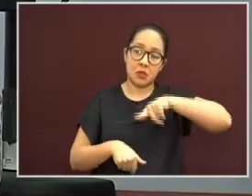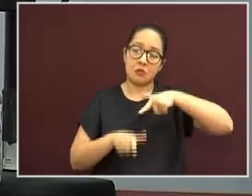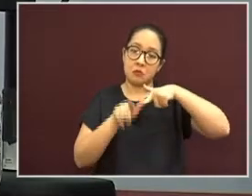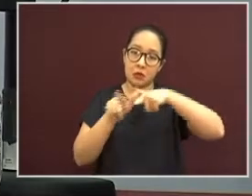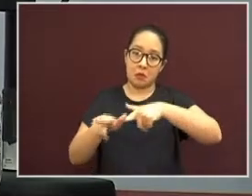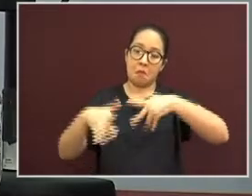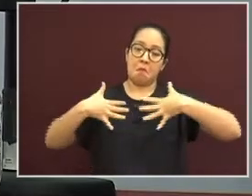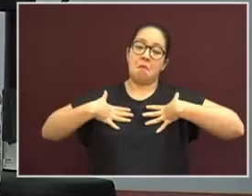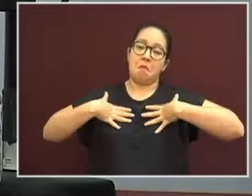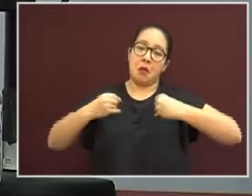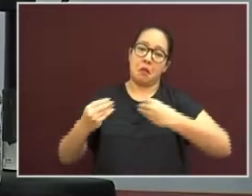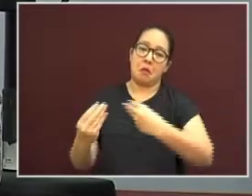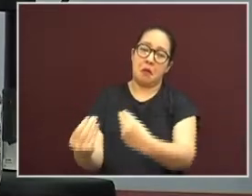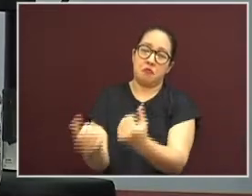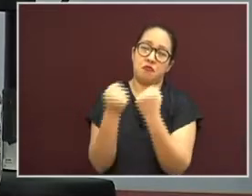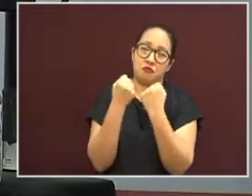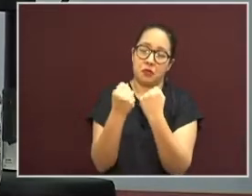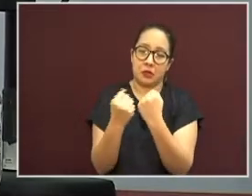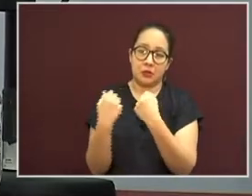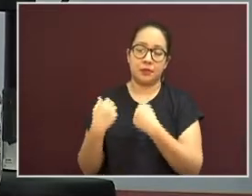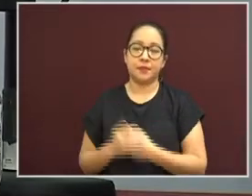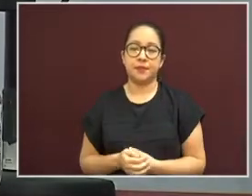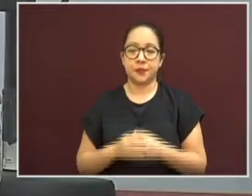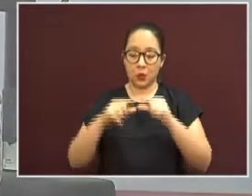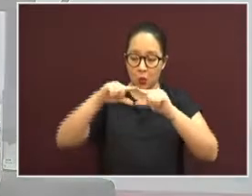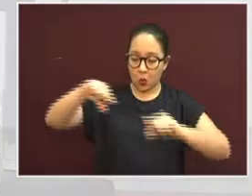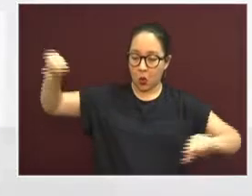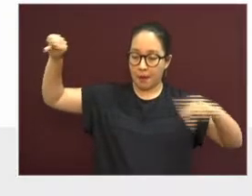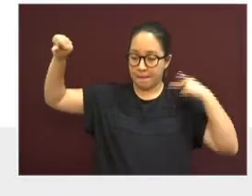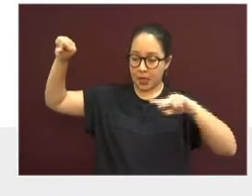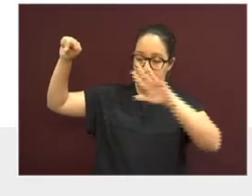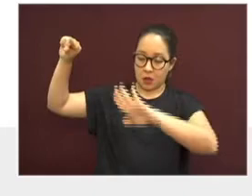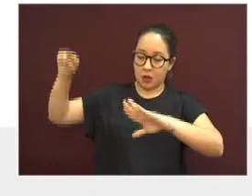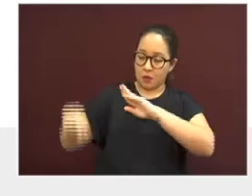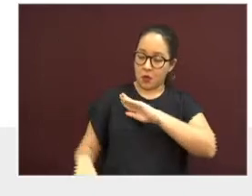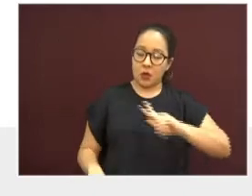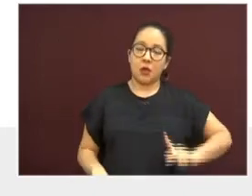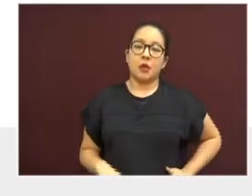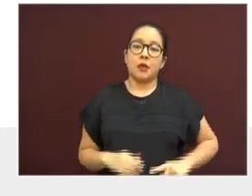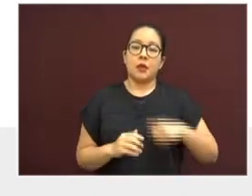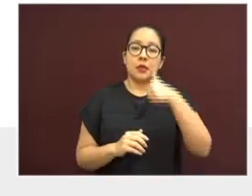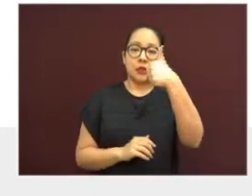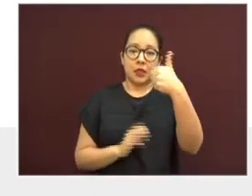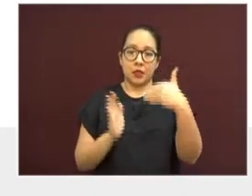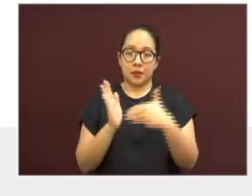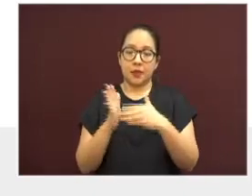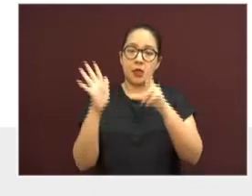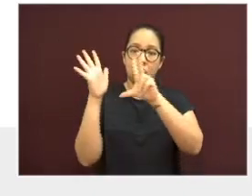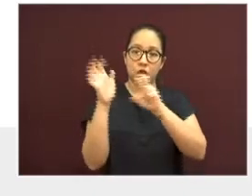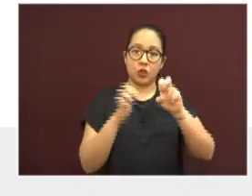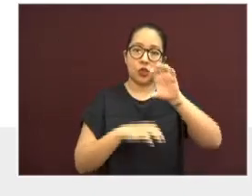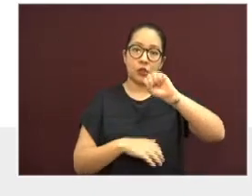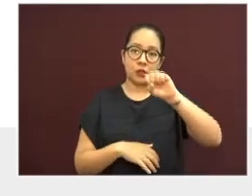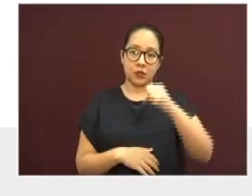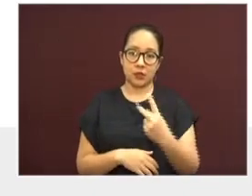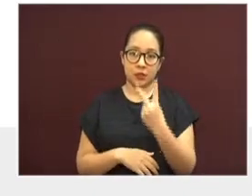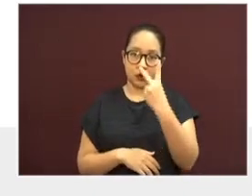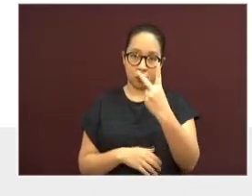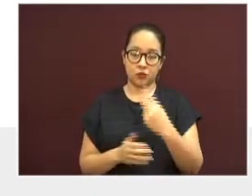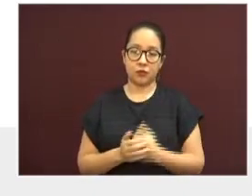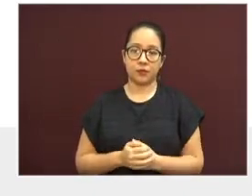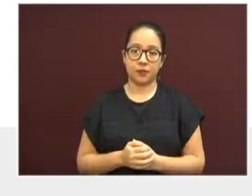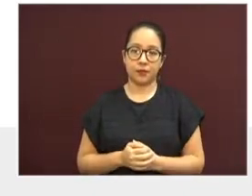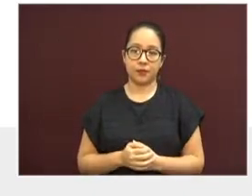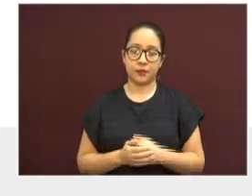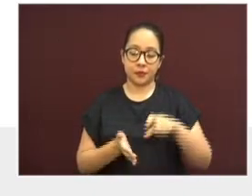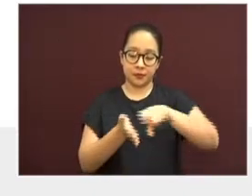actividad de la transmisión. Hacia el centro, Veracruz registra 6,862 casos positivos.